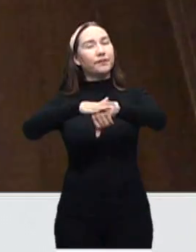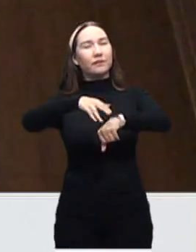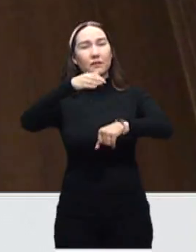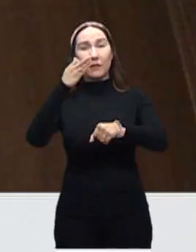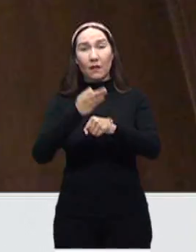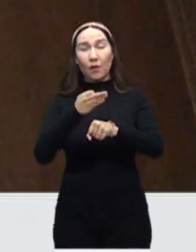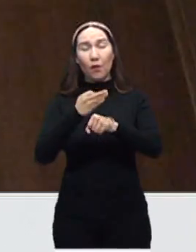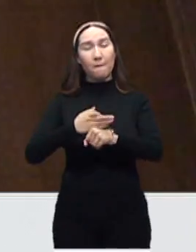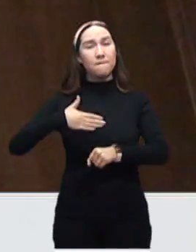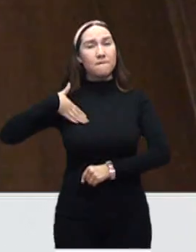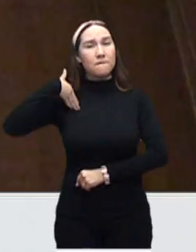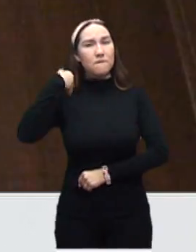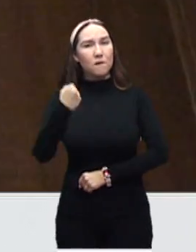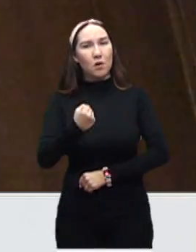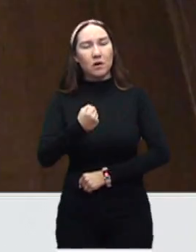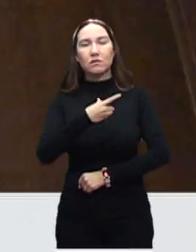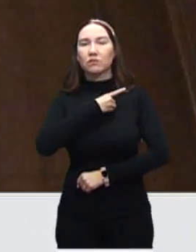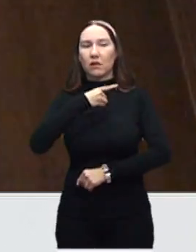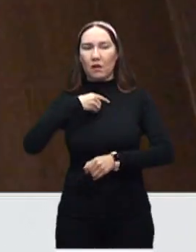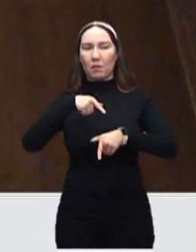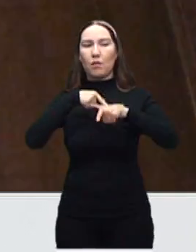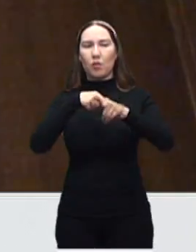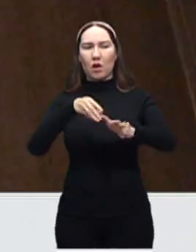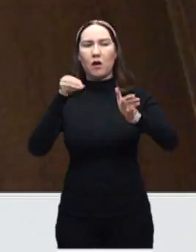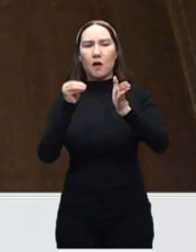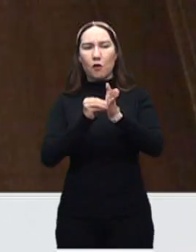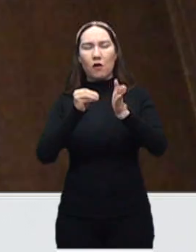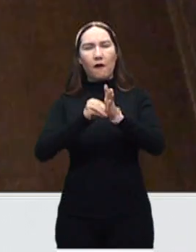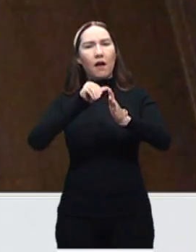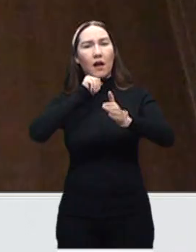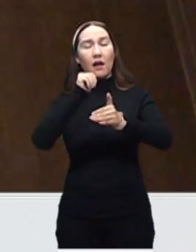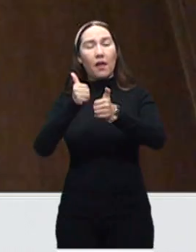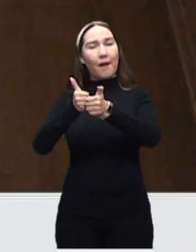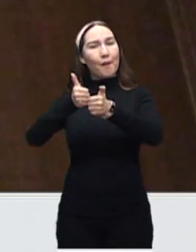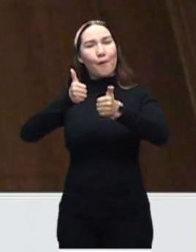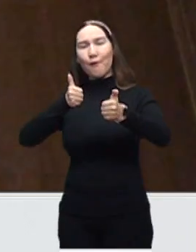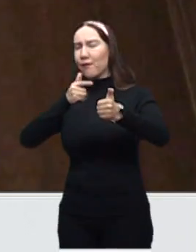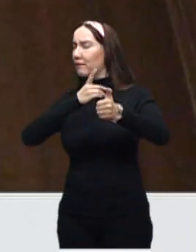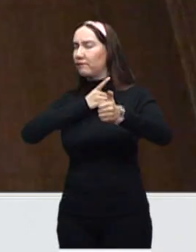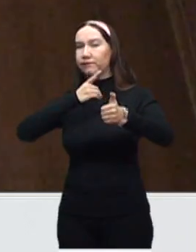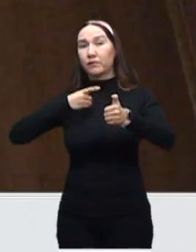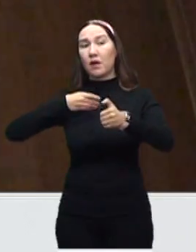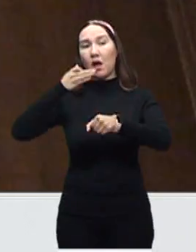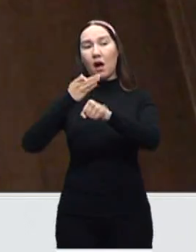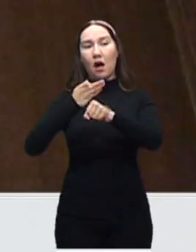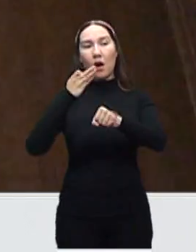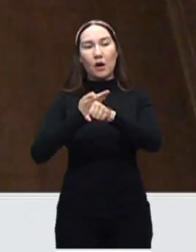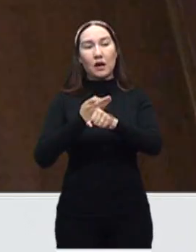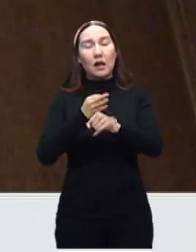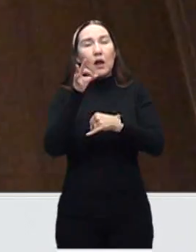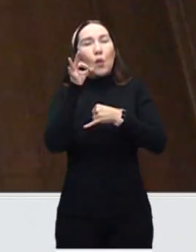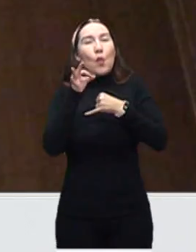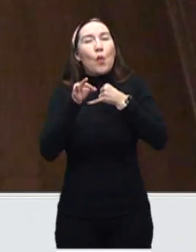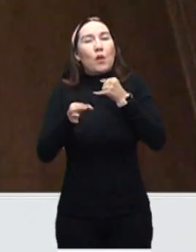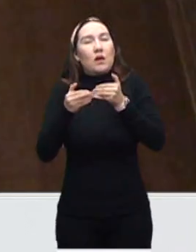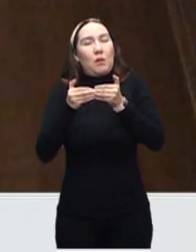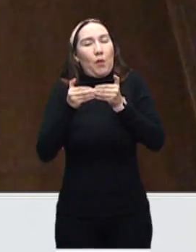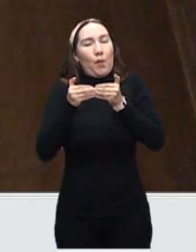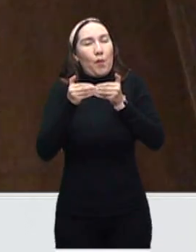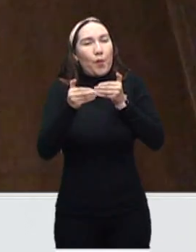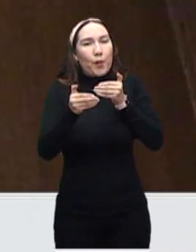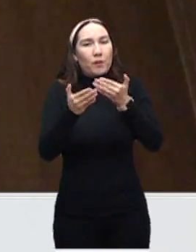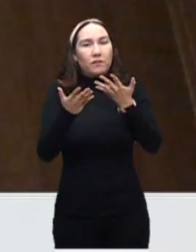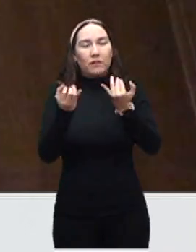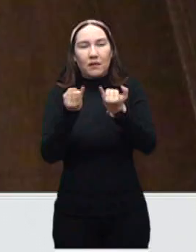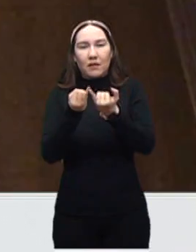esfuerzo. No bajemos la guardia. No hay que dar un paso atrás. Estamos en los últimos rounds, como dicen los que les gusta el